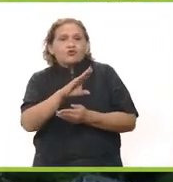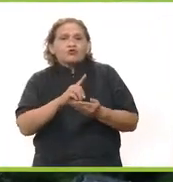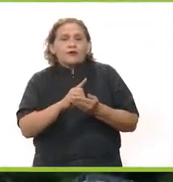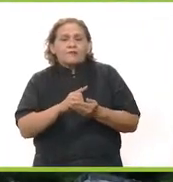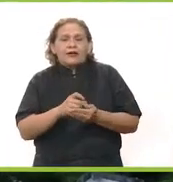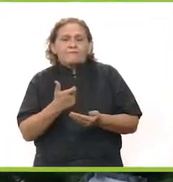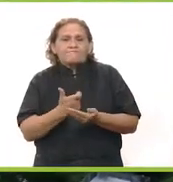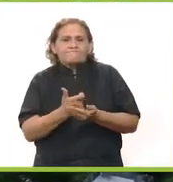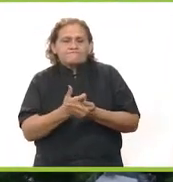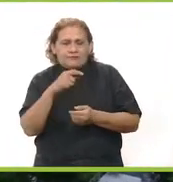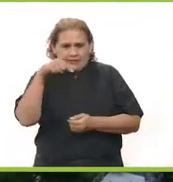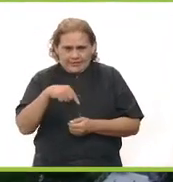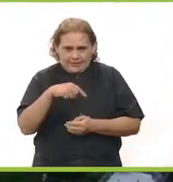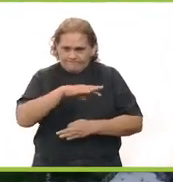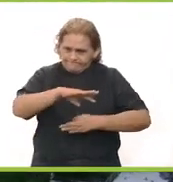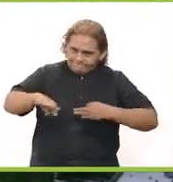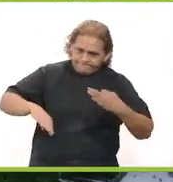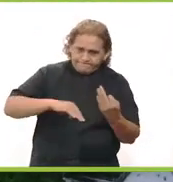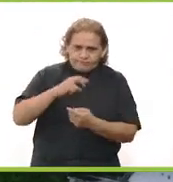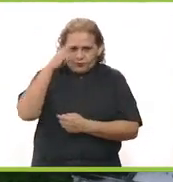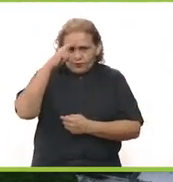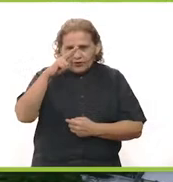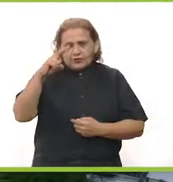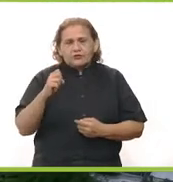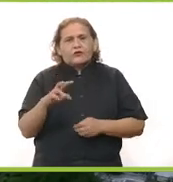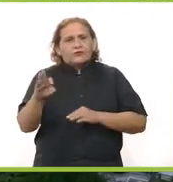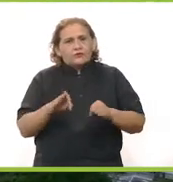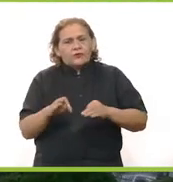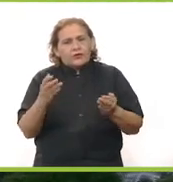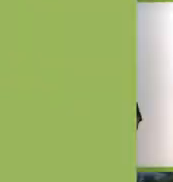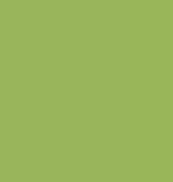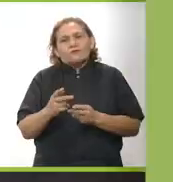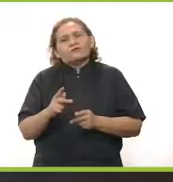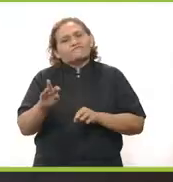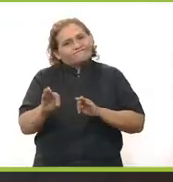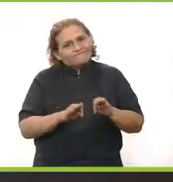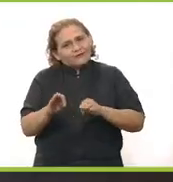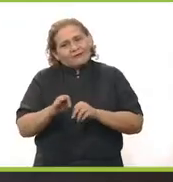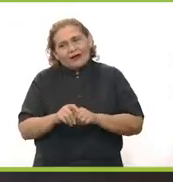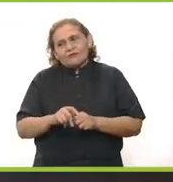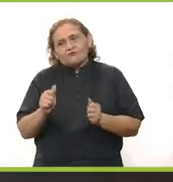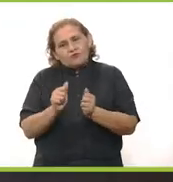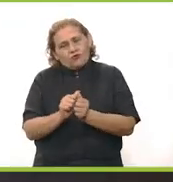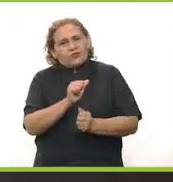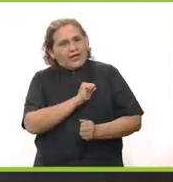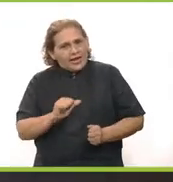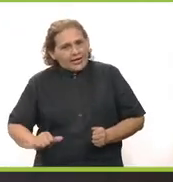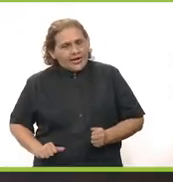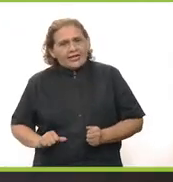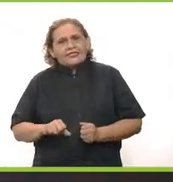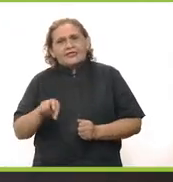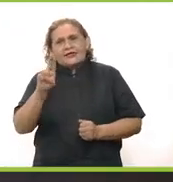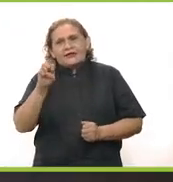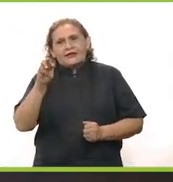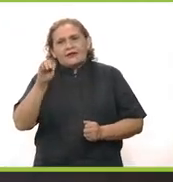la mejor ciudad para invertir en todo México y aquí pues es un trabajo coordinado que también hacemos con el Ayuntamiento de Mérida y con el alcalde Renan Barrera, con